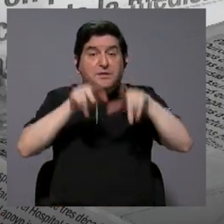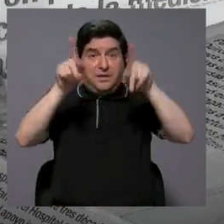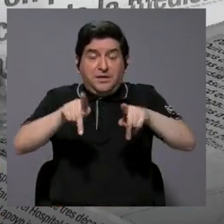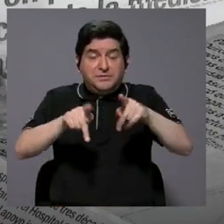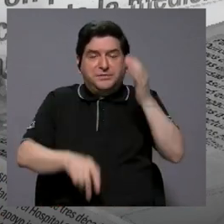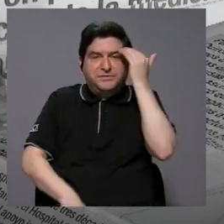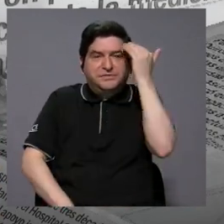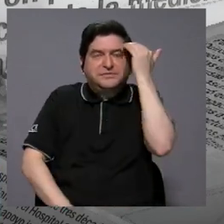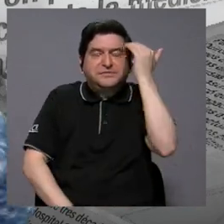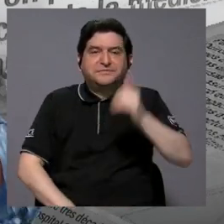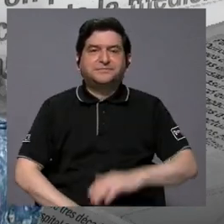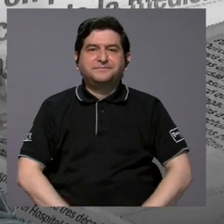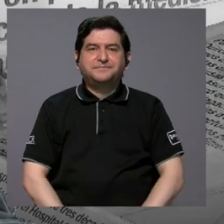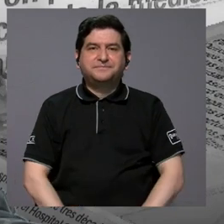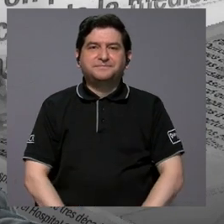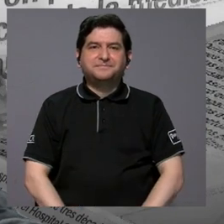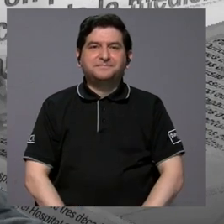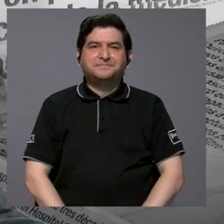público conozca.